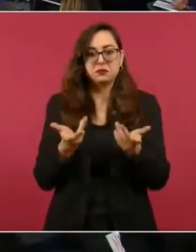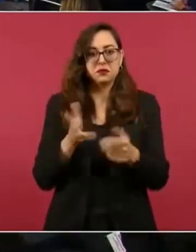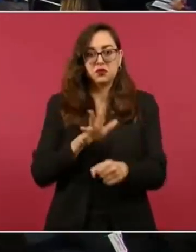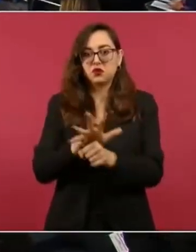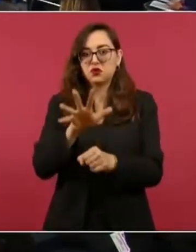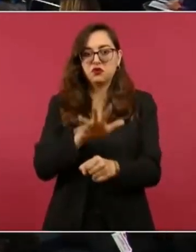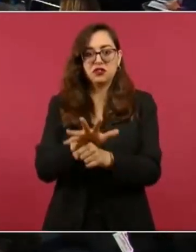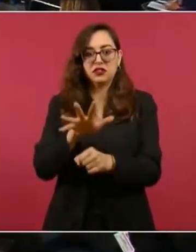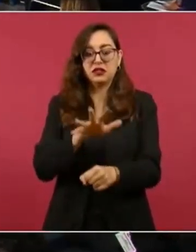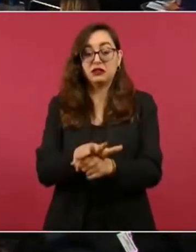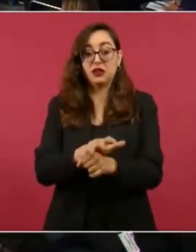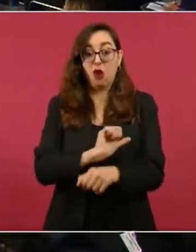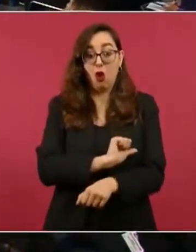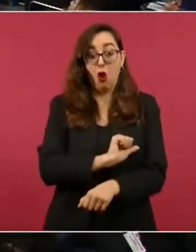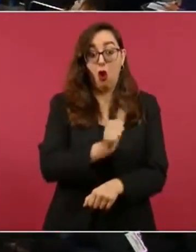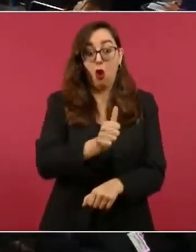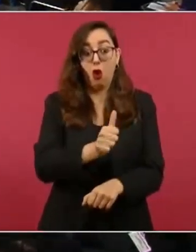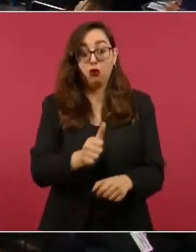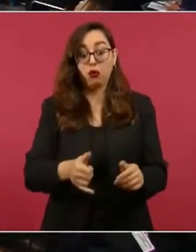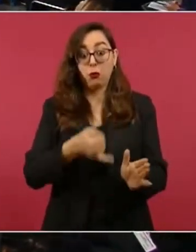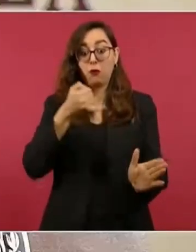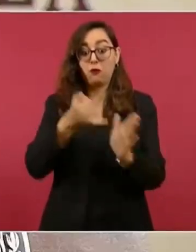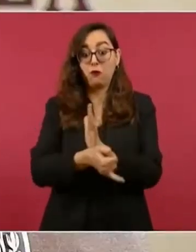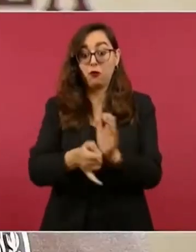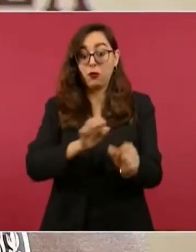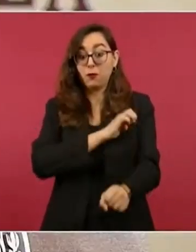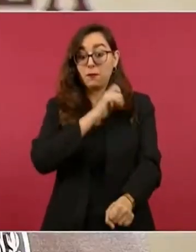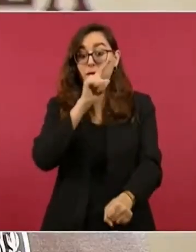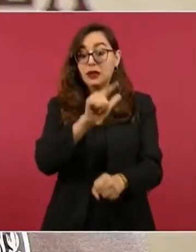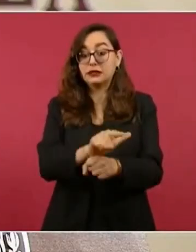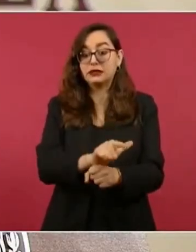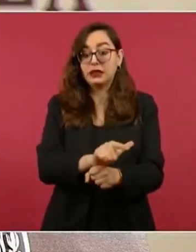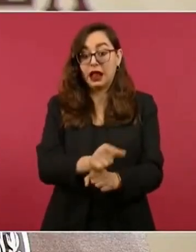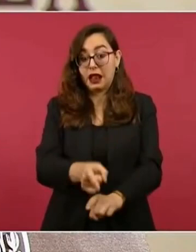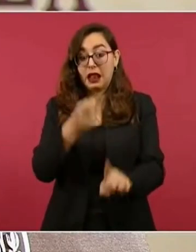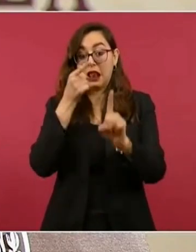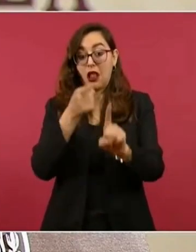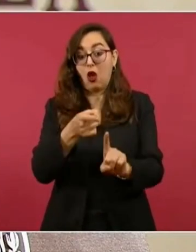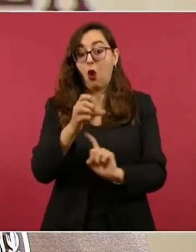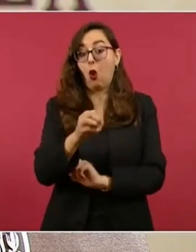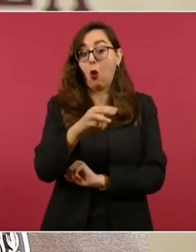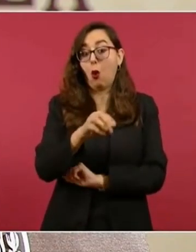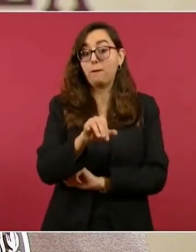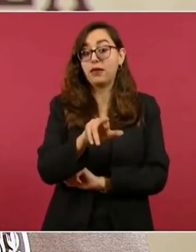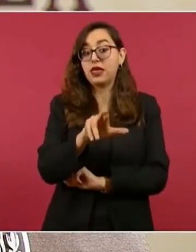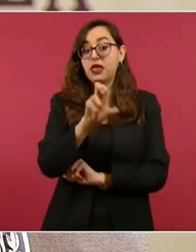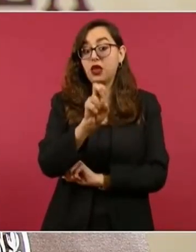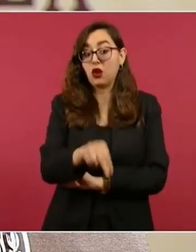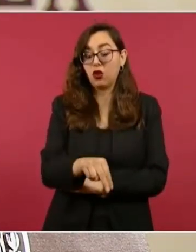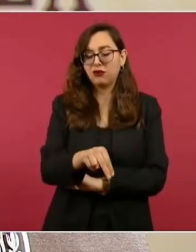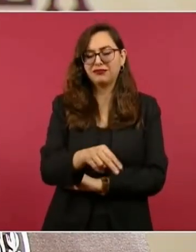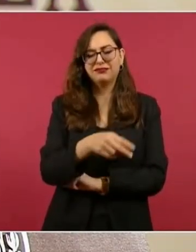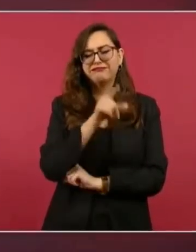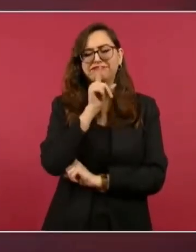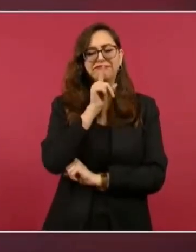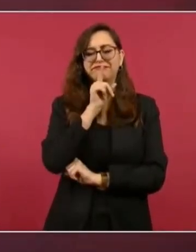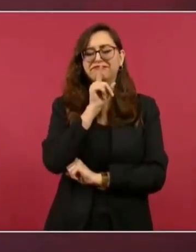necesidad de uso. Entonces, hasta ahorita la ciencia no muestra que se necesite tener un segundo